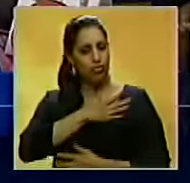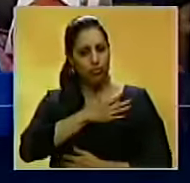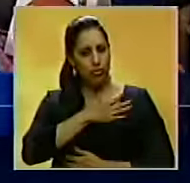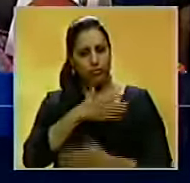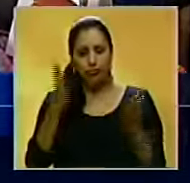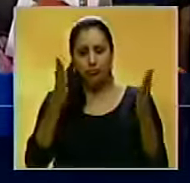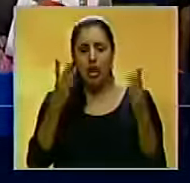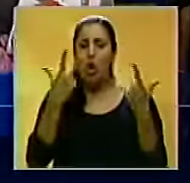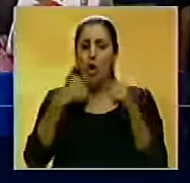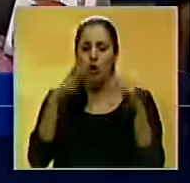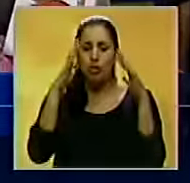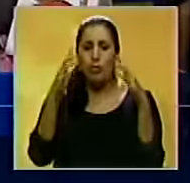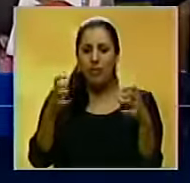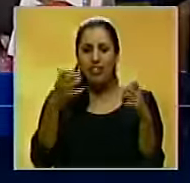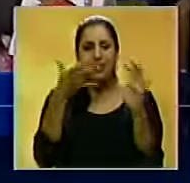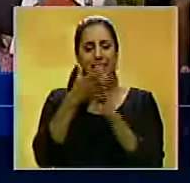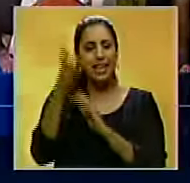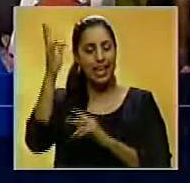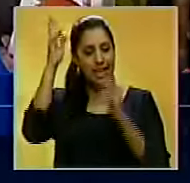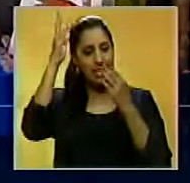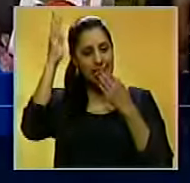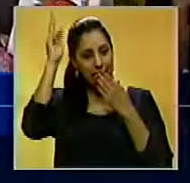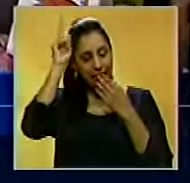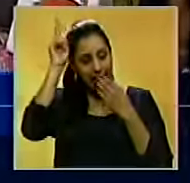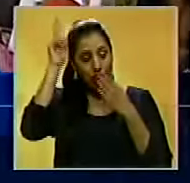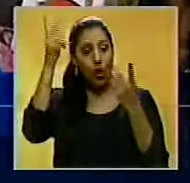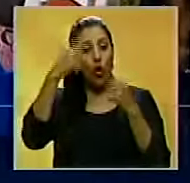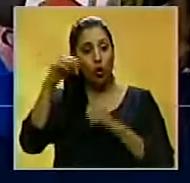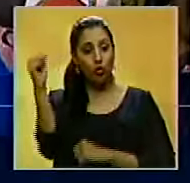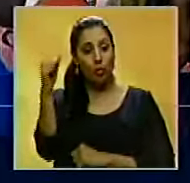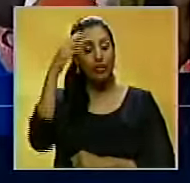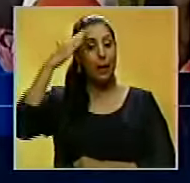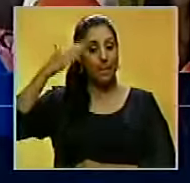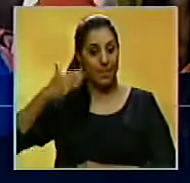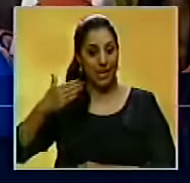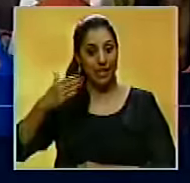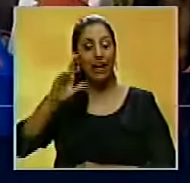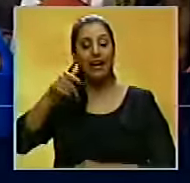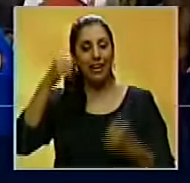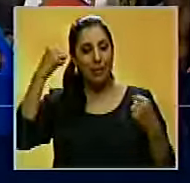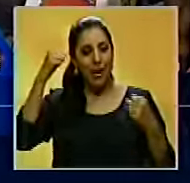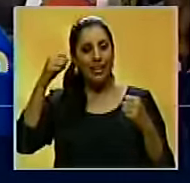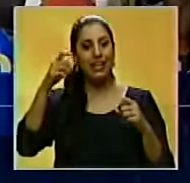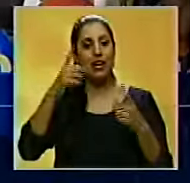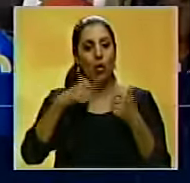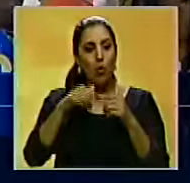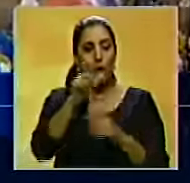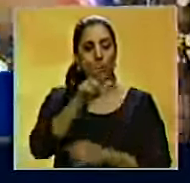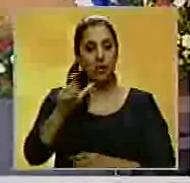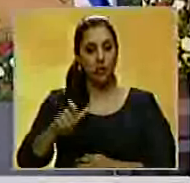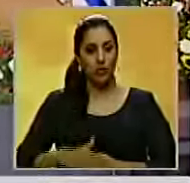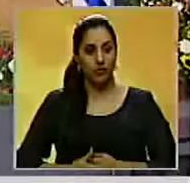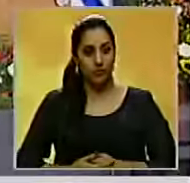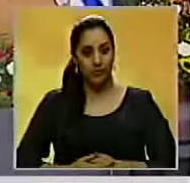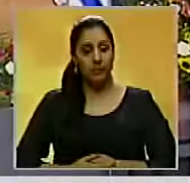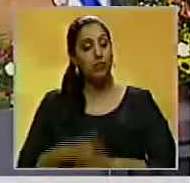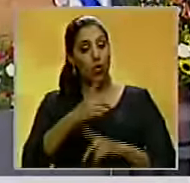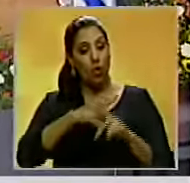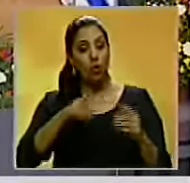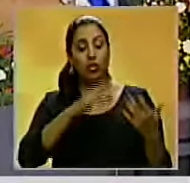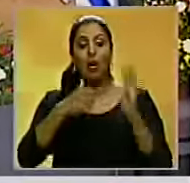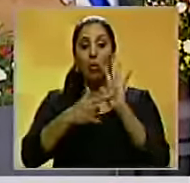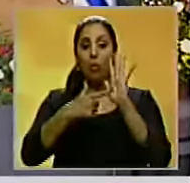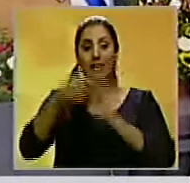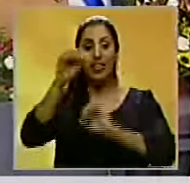con los especialistas en materia indígena, materia policial, materia militar, que se encarga de asistir a estos funcionarios. Susana Barreiros ha